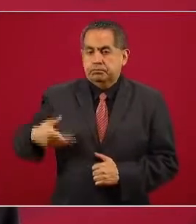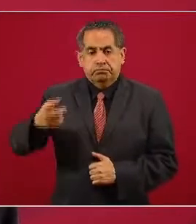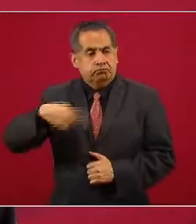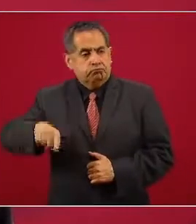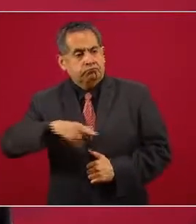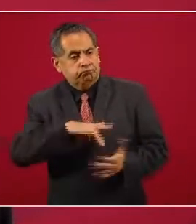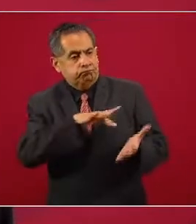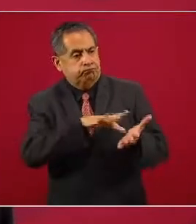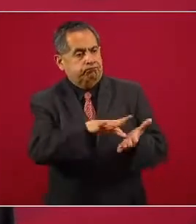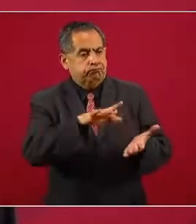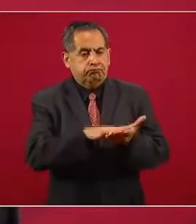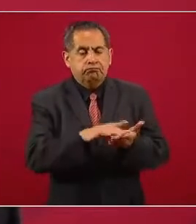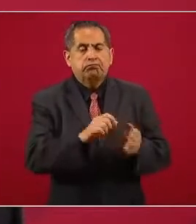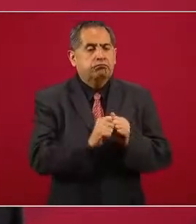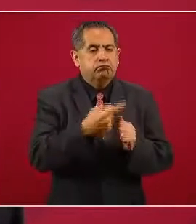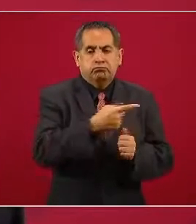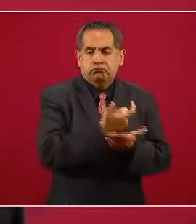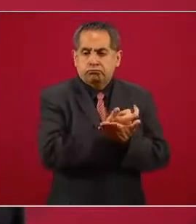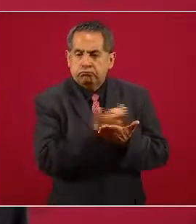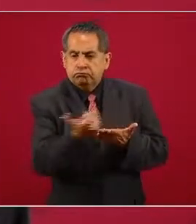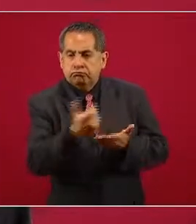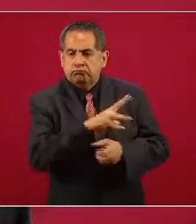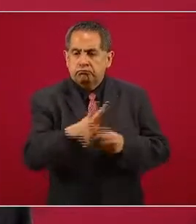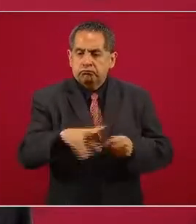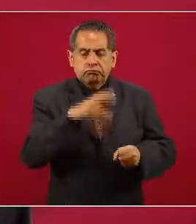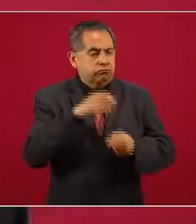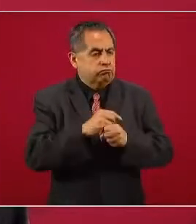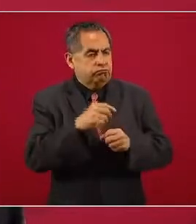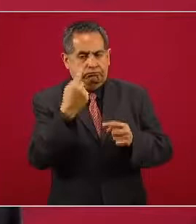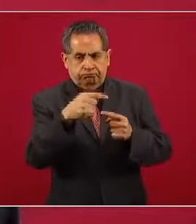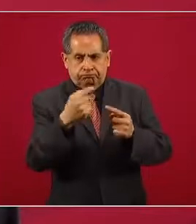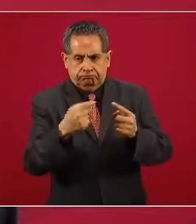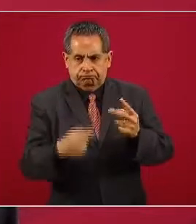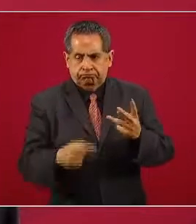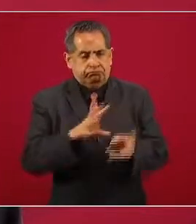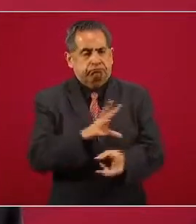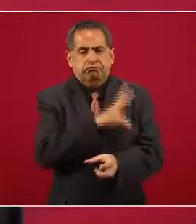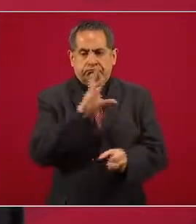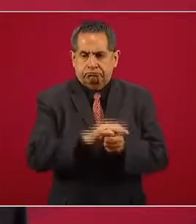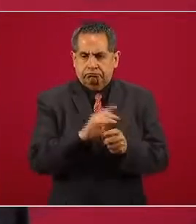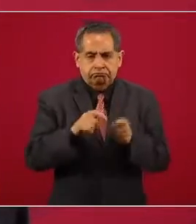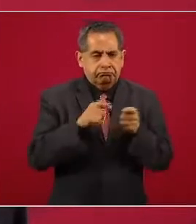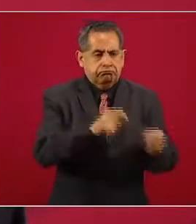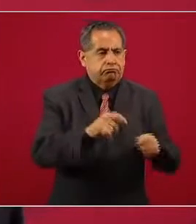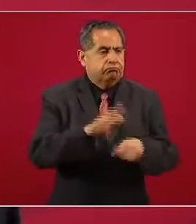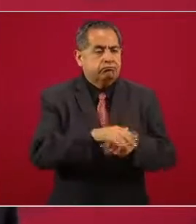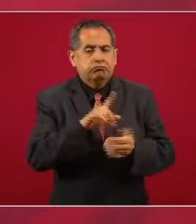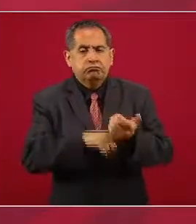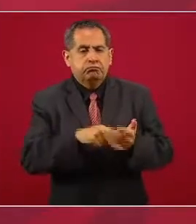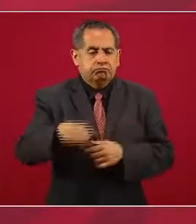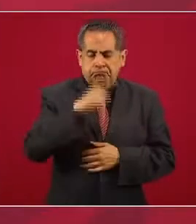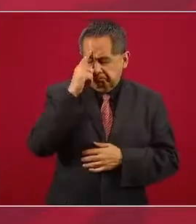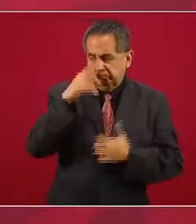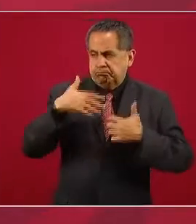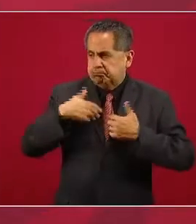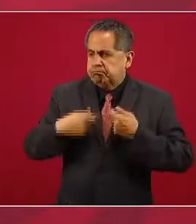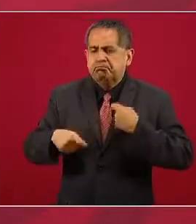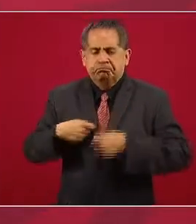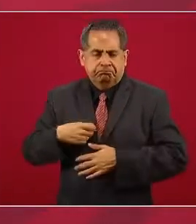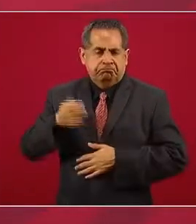seguirán percibiendo sueldo y prestaciones completos porque han tenido la disposición, la inteligencia y la flexibilidad